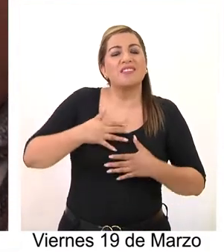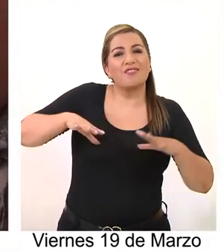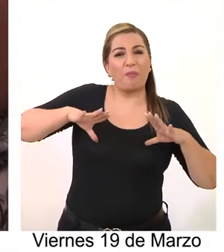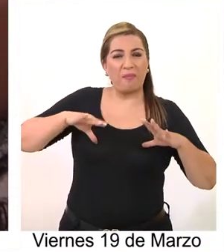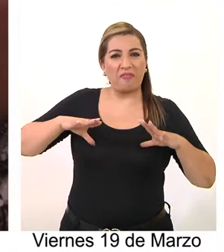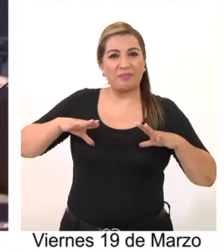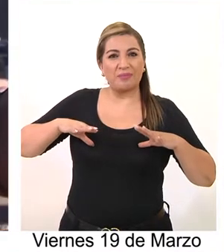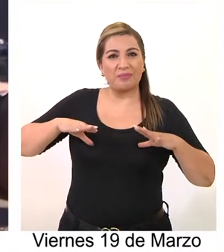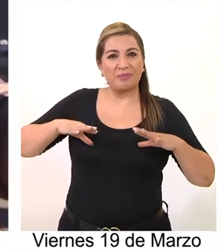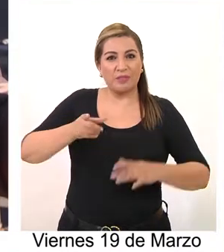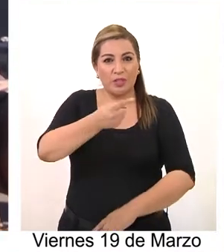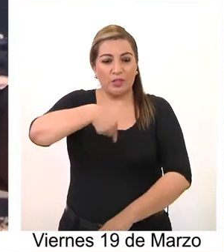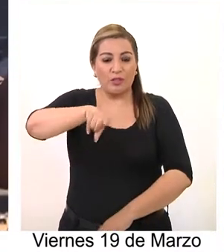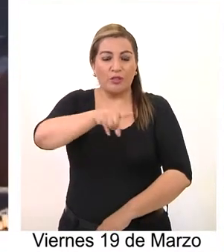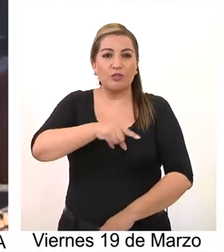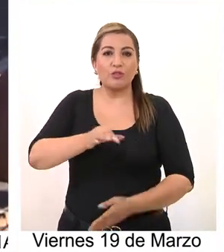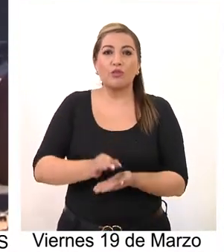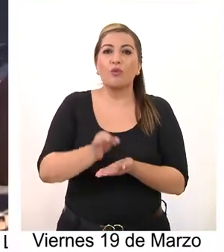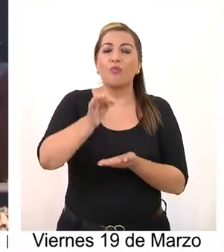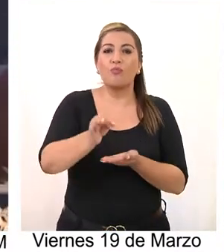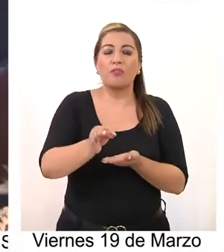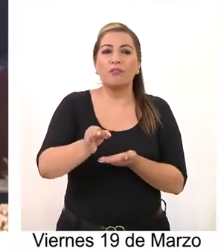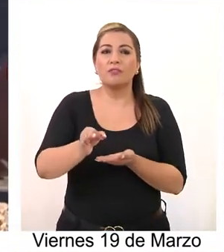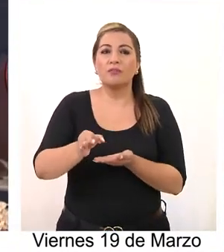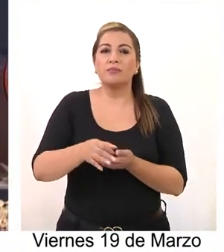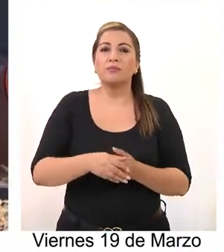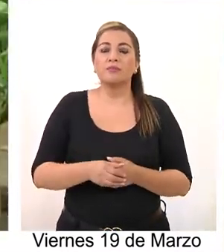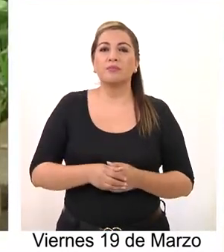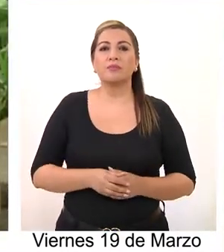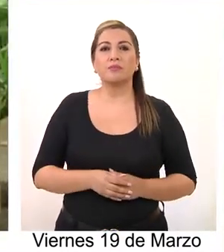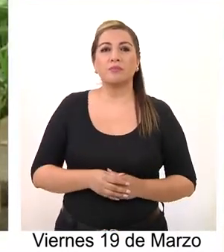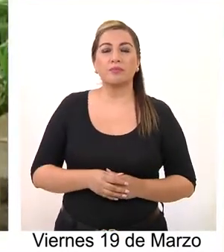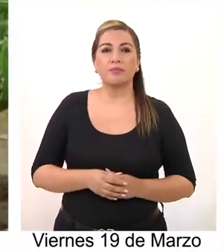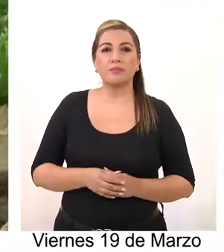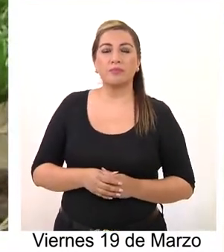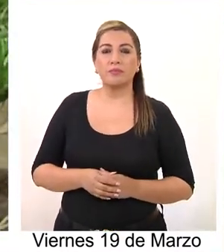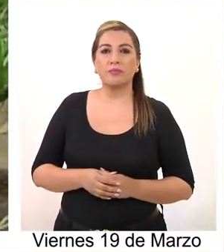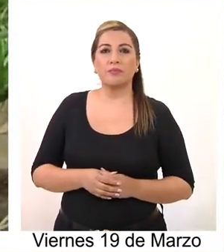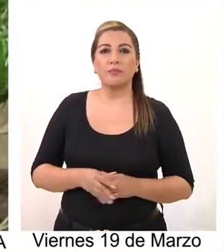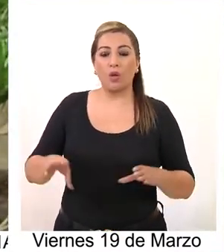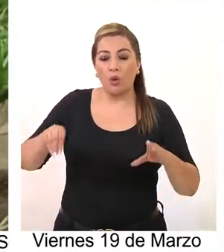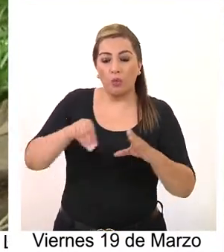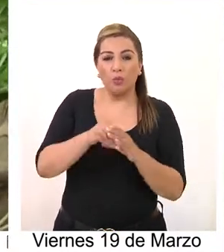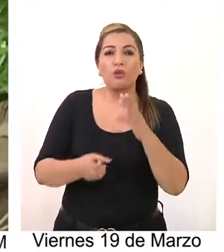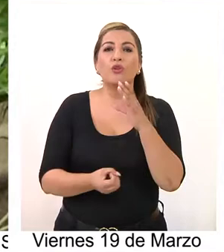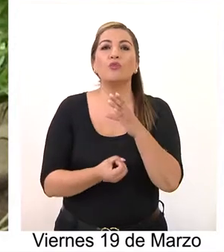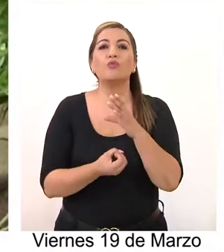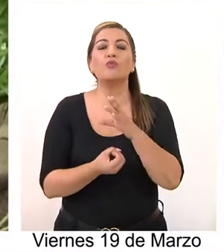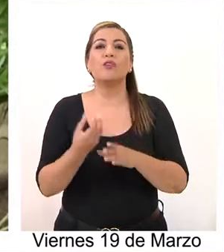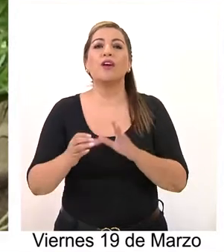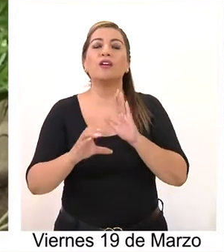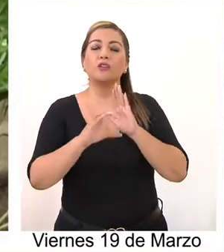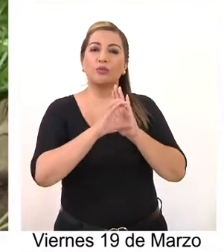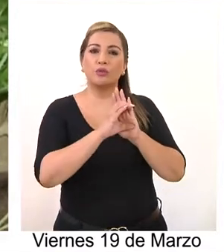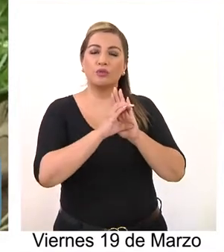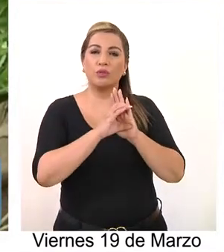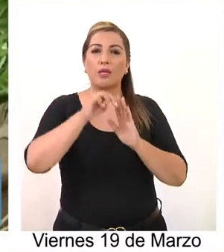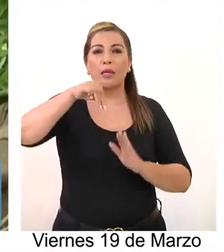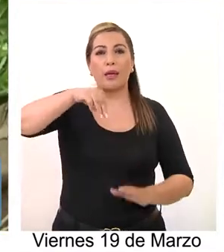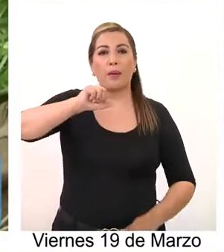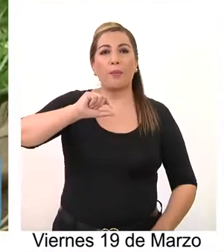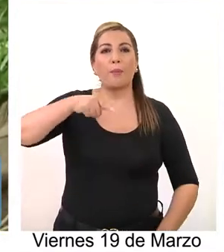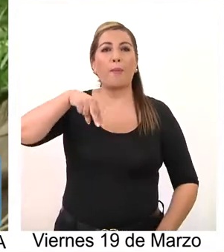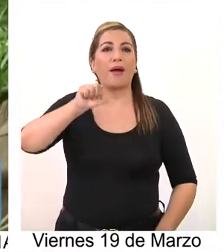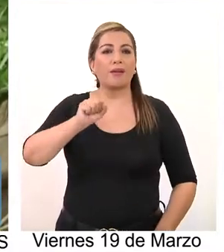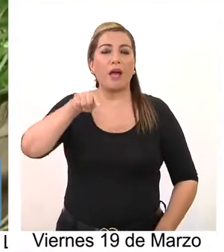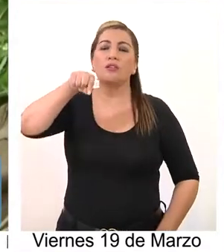Me siento muy feliz de que nosotros como pueblo originario formemos parte de la construcción de la nueva Carta Magna.